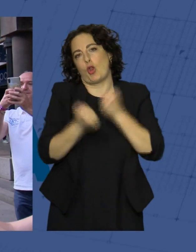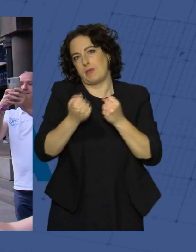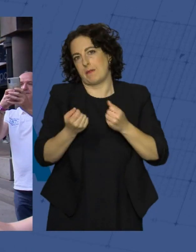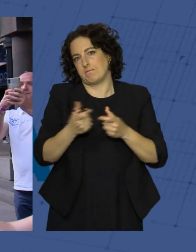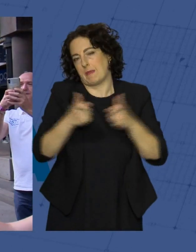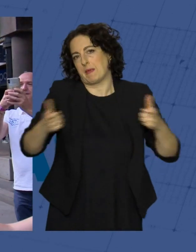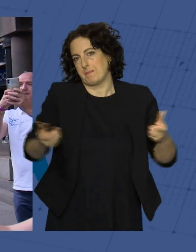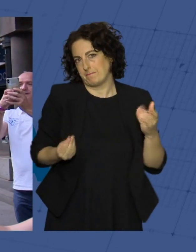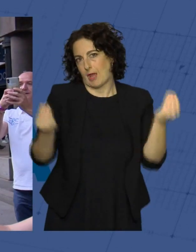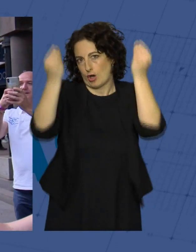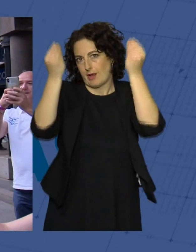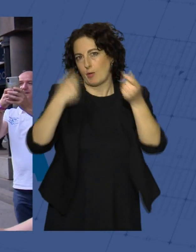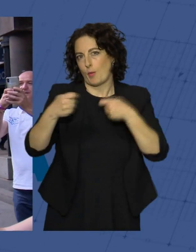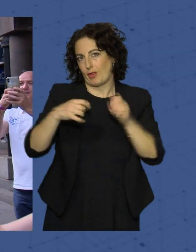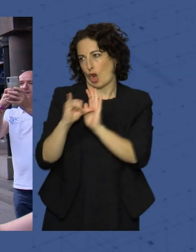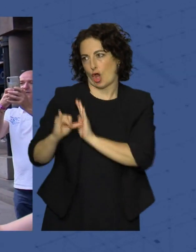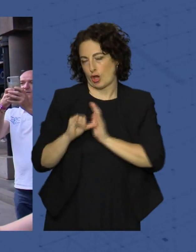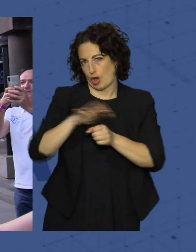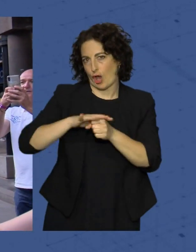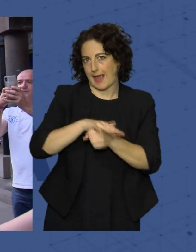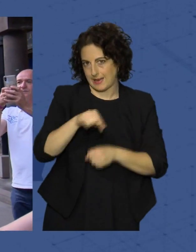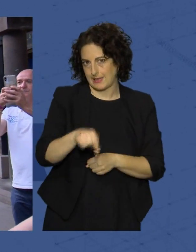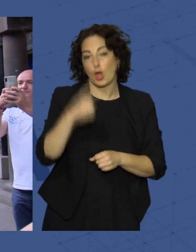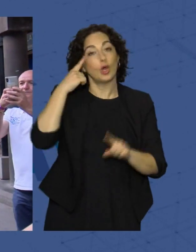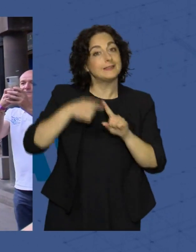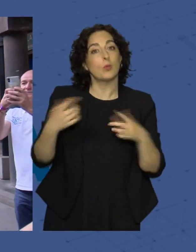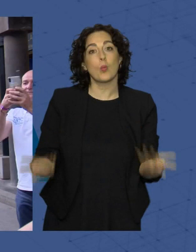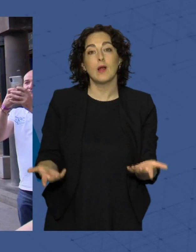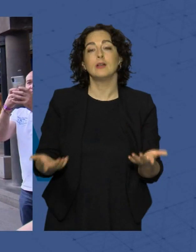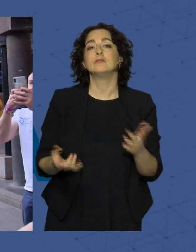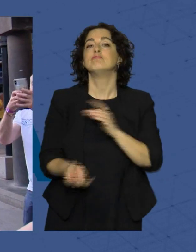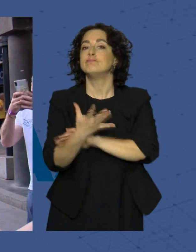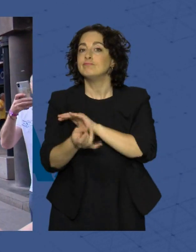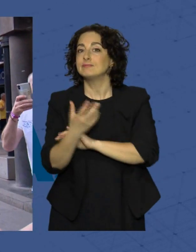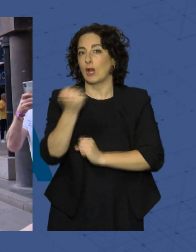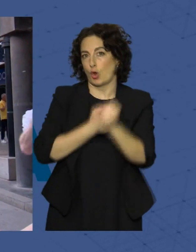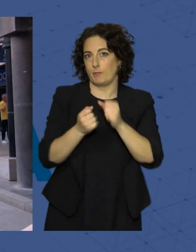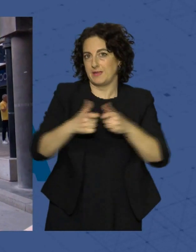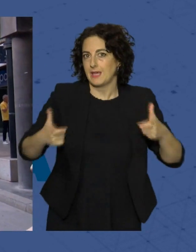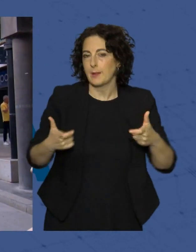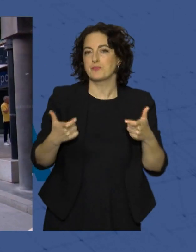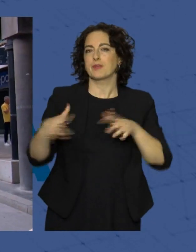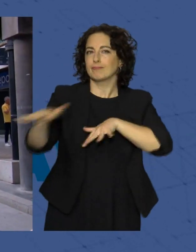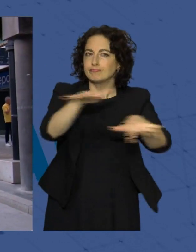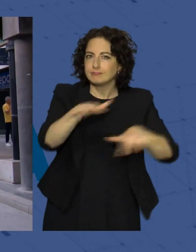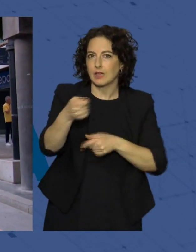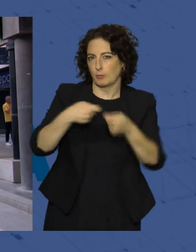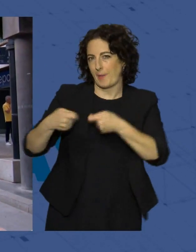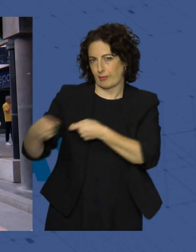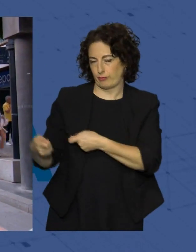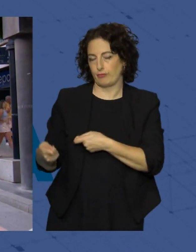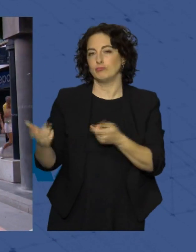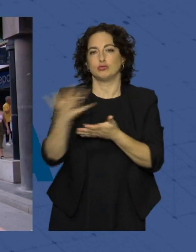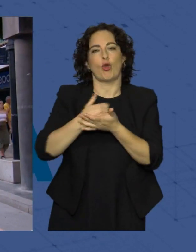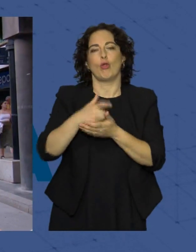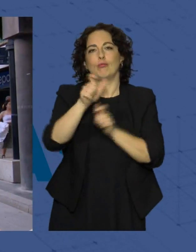al comercio local porque ese es el objetivo. El objetivo es generar economía, dinamismo comercial y yo creo que entre todos los